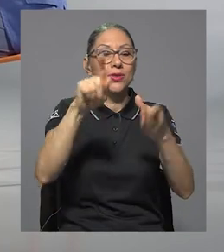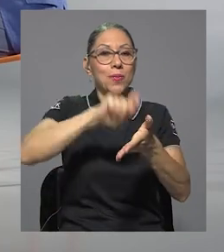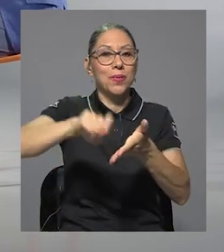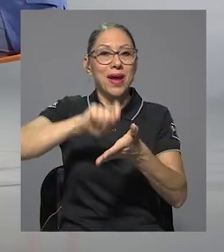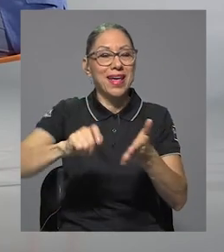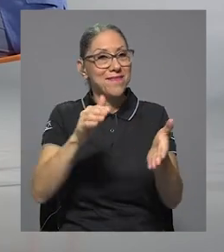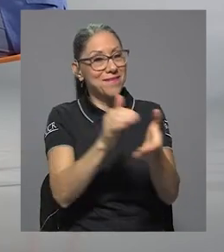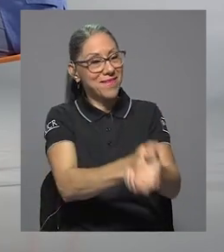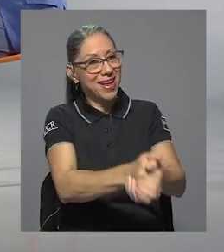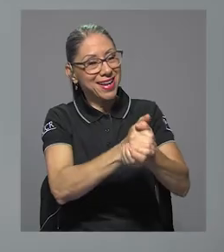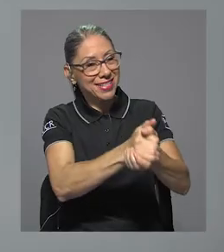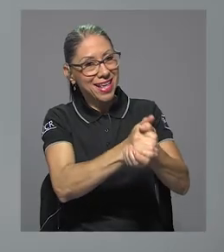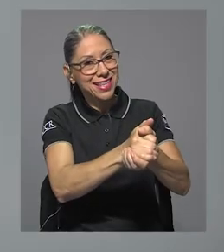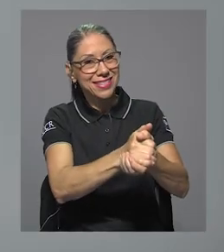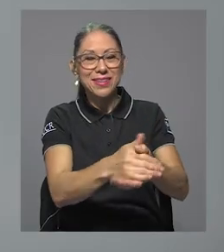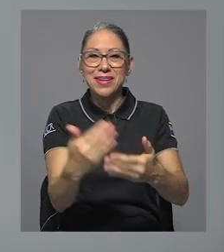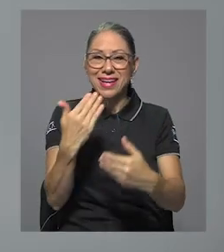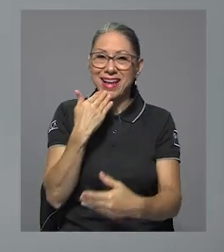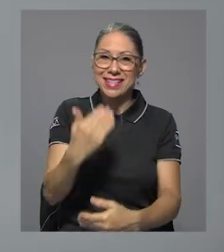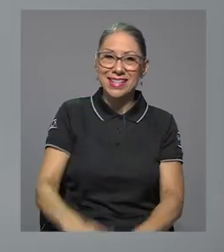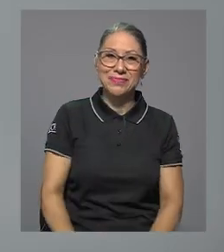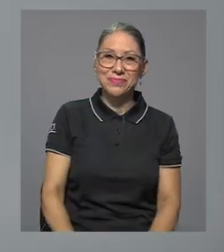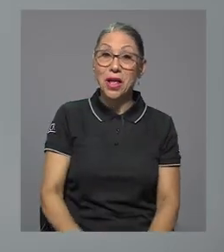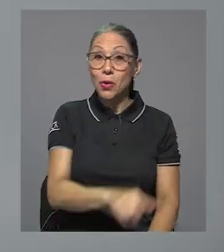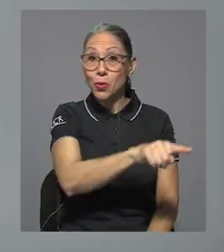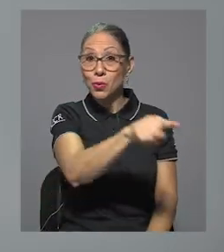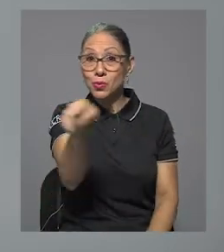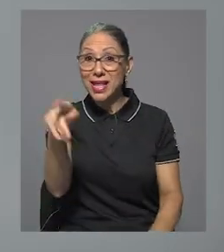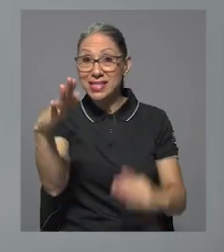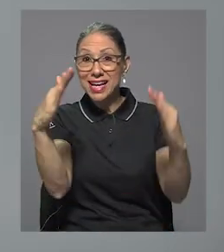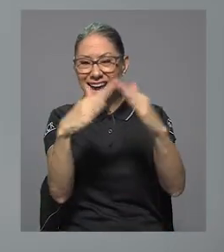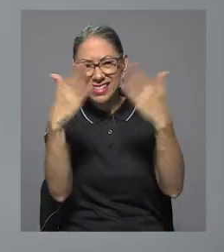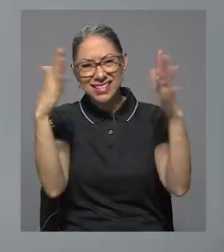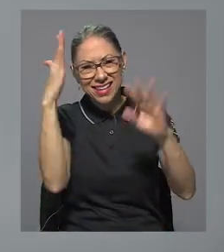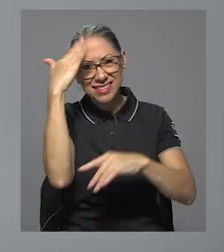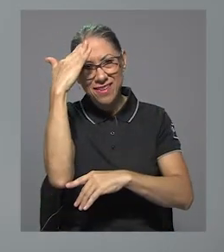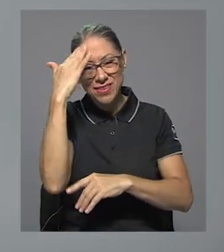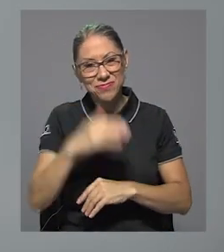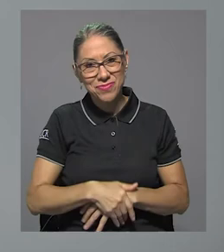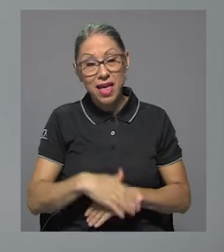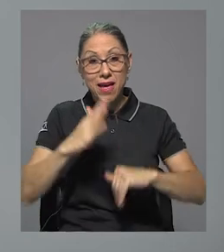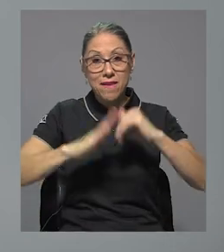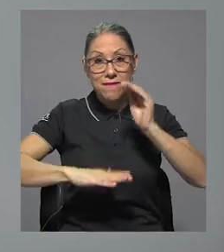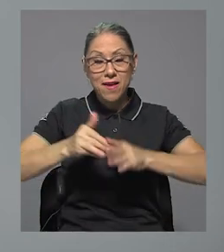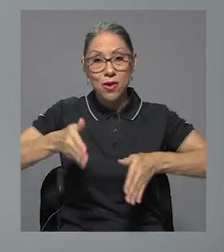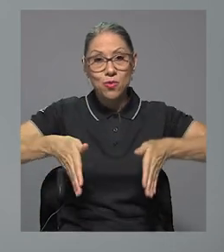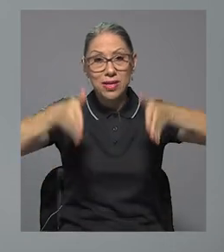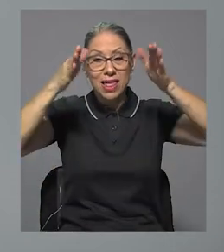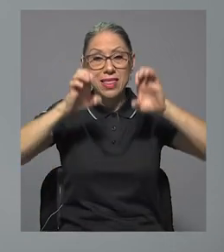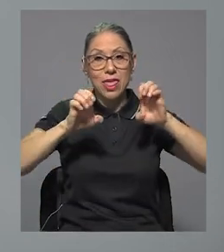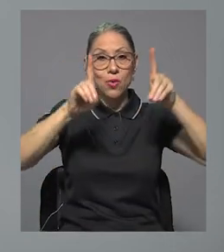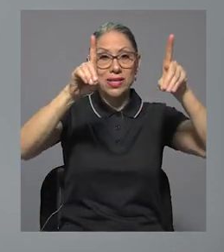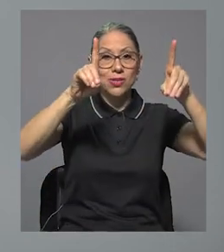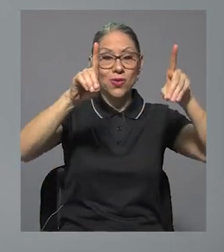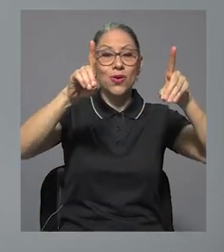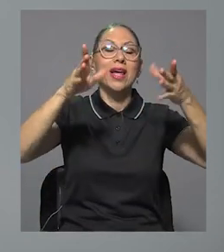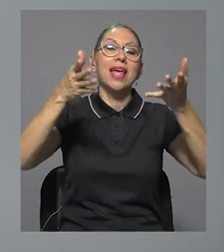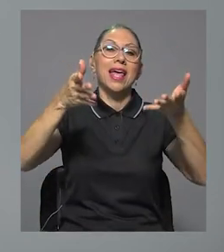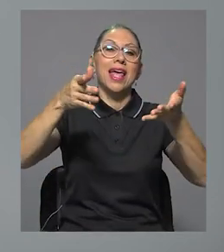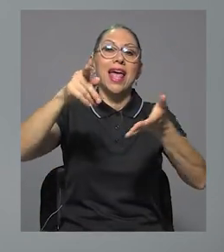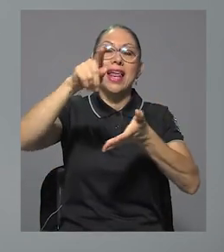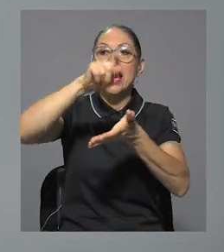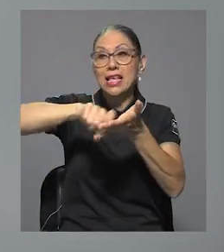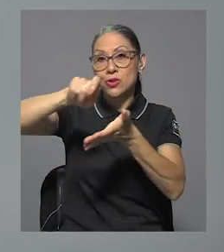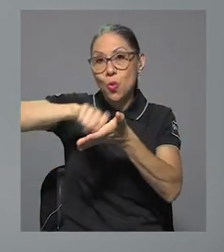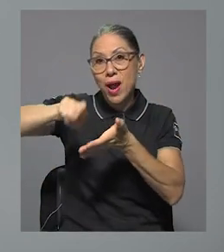Muchísimas felicidades, de verdad. Muchas gracias. Muy bien, allá a ustedes en su casa. Ya saben, la Facultad de Educación en la Escuela de Educación, en la